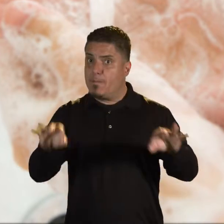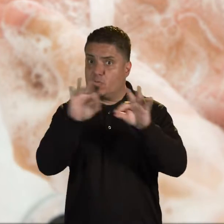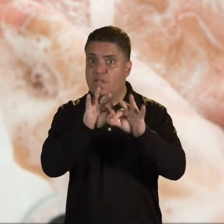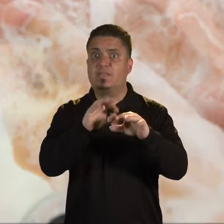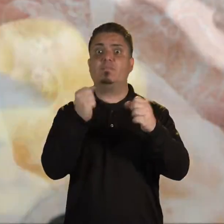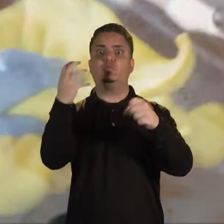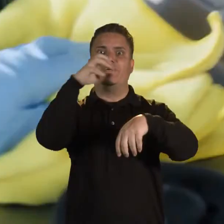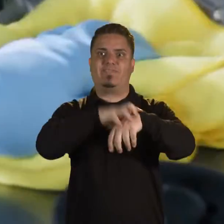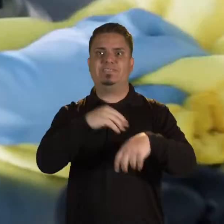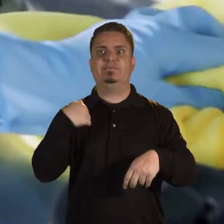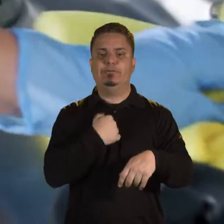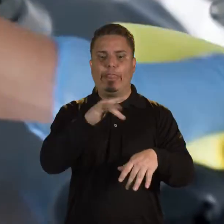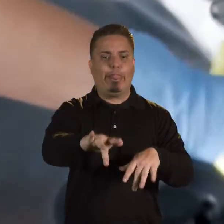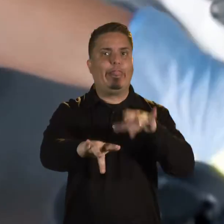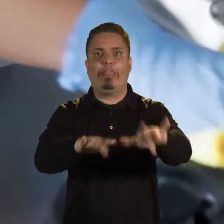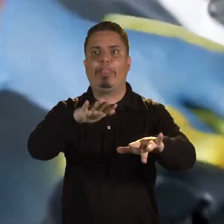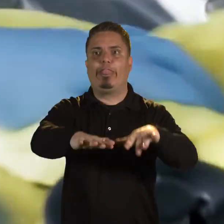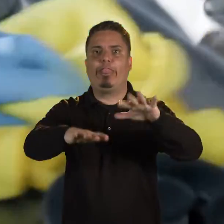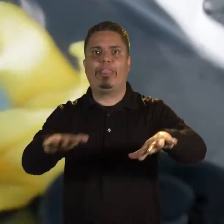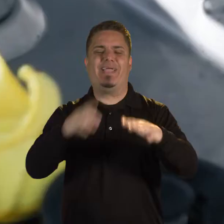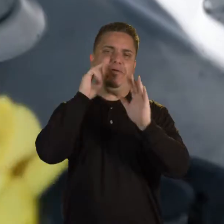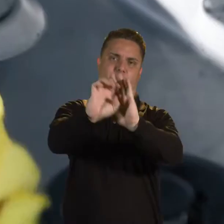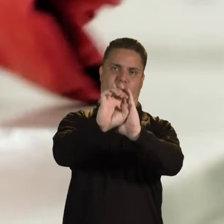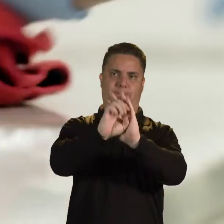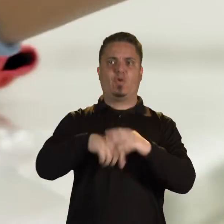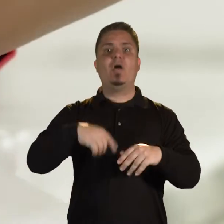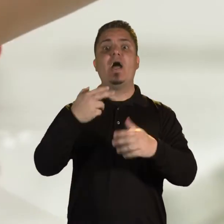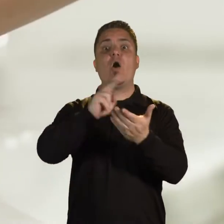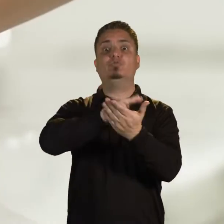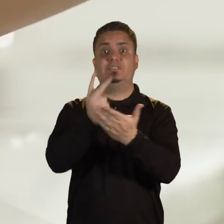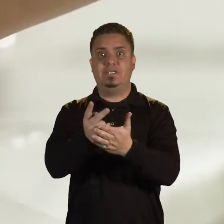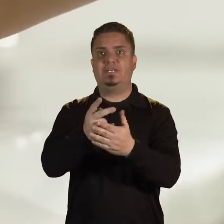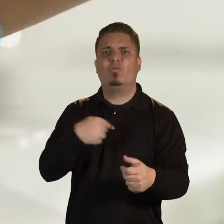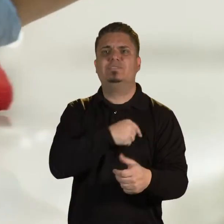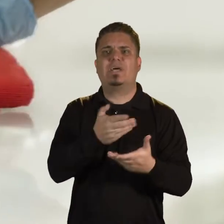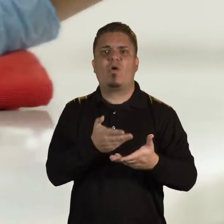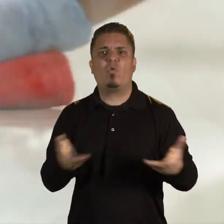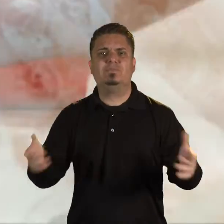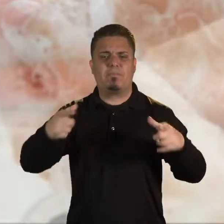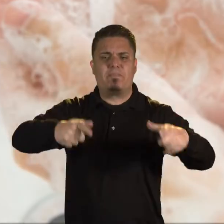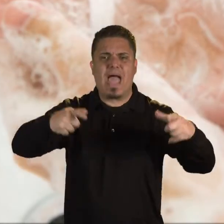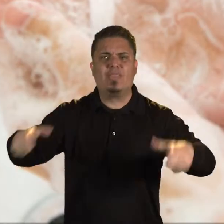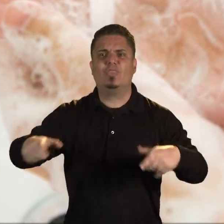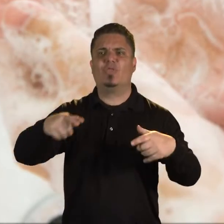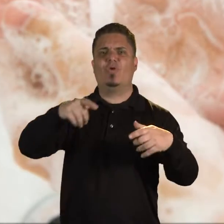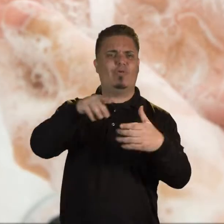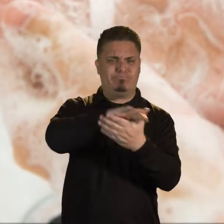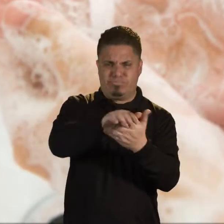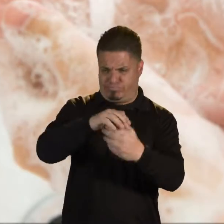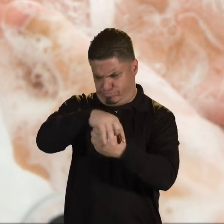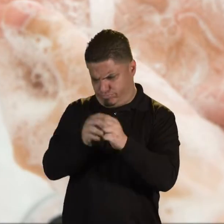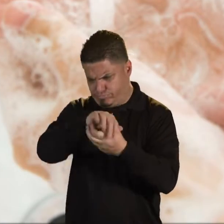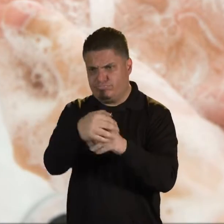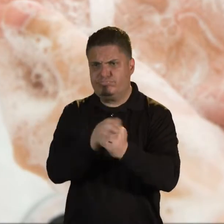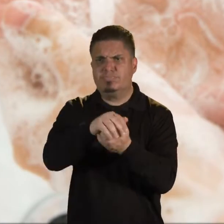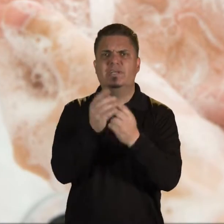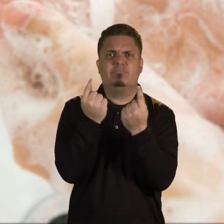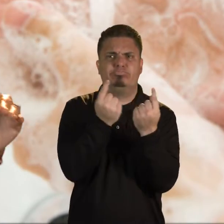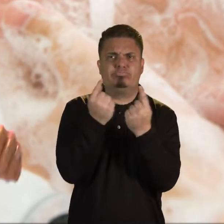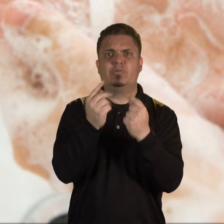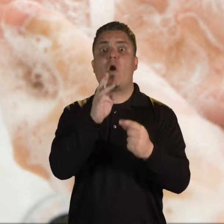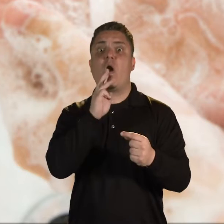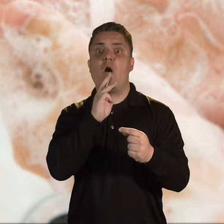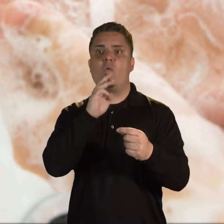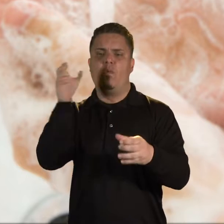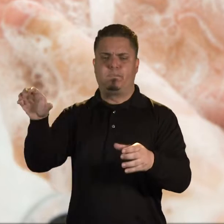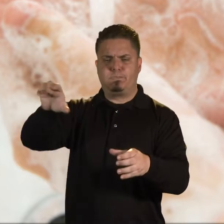tiempo, como es la cocina. Cuando freguemos, fregamos nuestros enseres, nuestros cubiertos, platos, los escurrimos, tenemos que estar